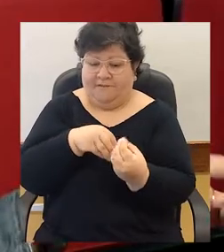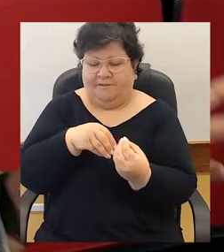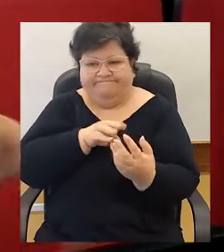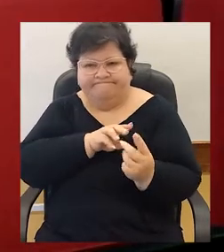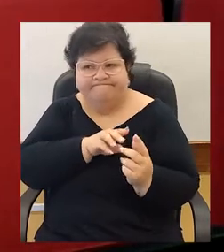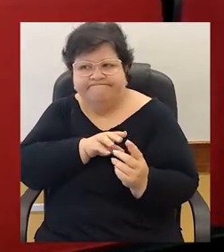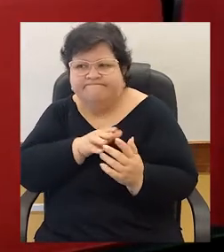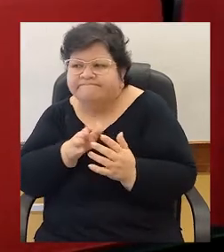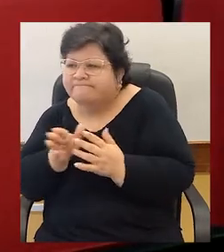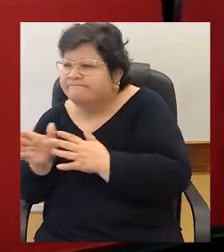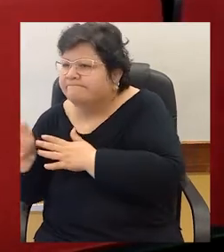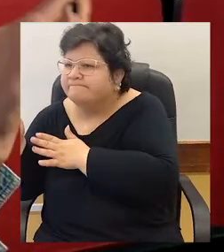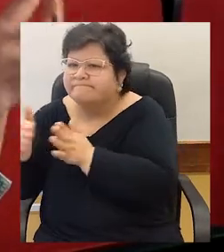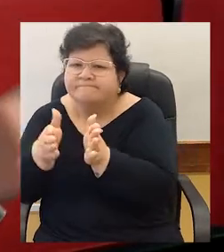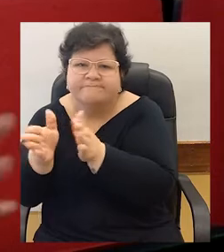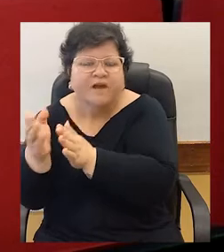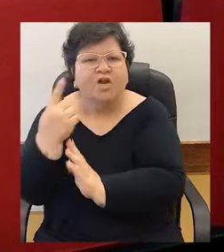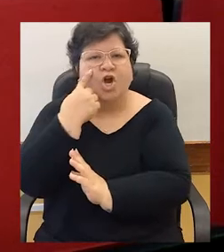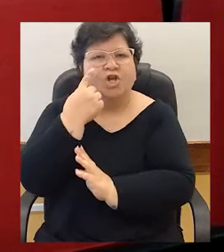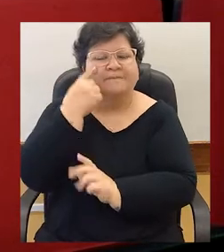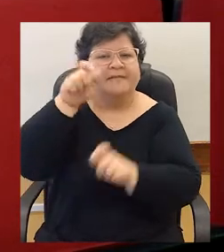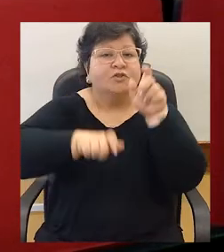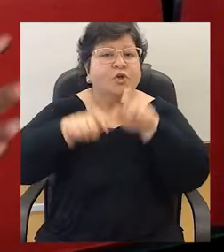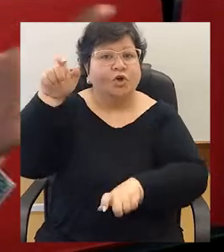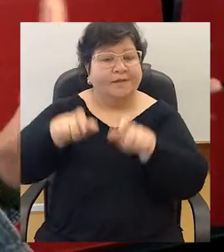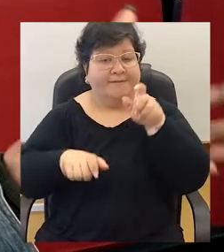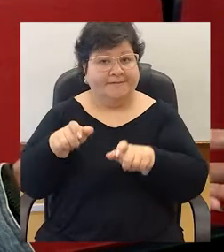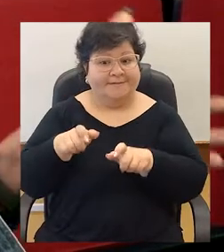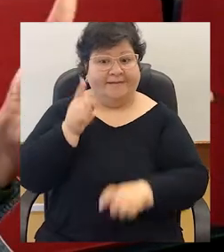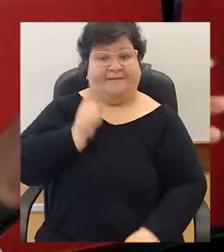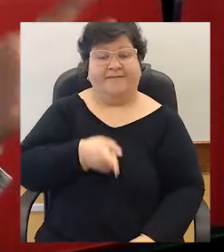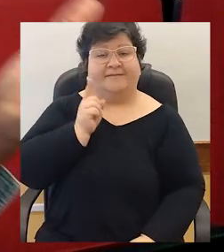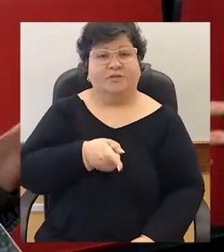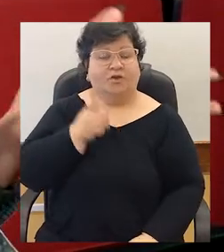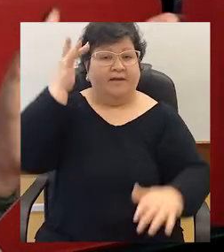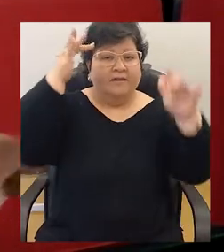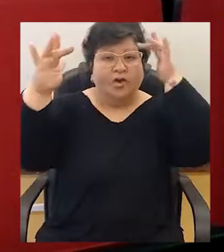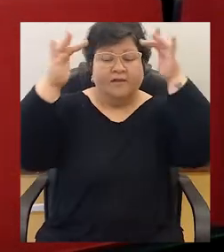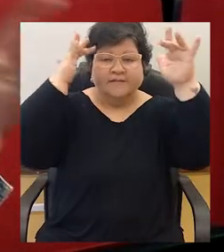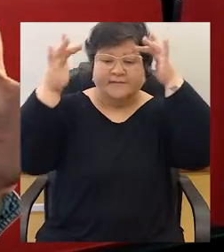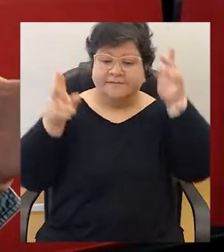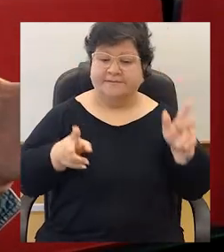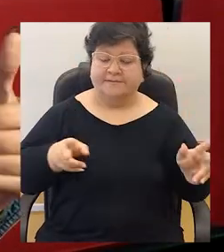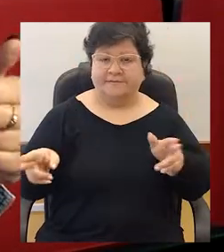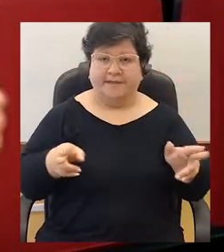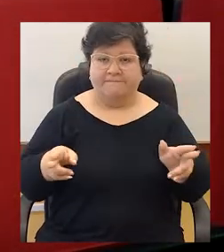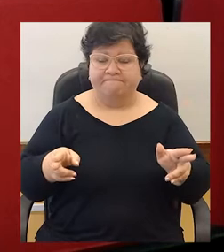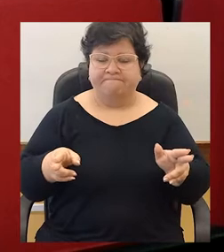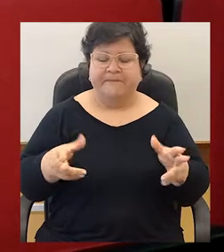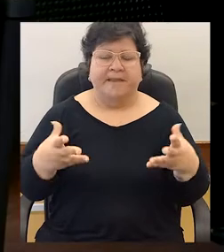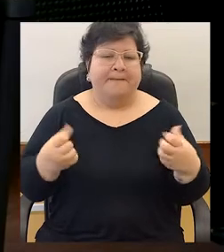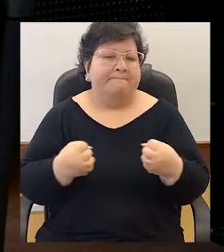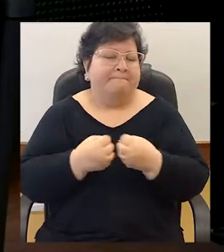a explorar y conocer gente. Ahora, el proceso de toma de decisiones en la adolescencia está muy afectado, por ejemplo,